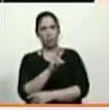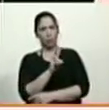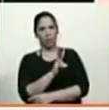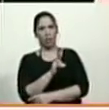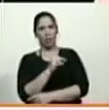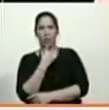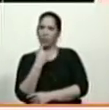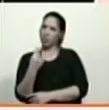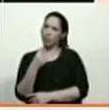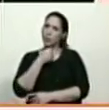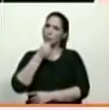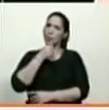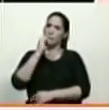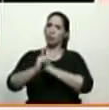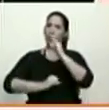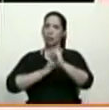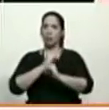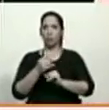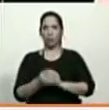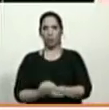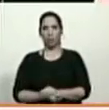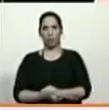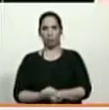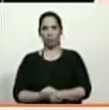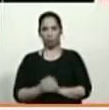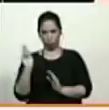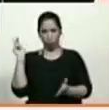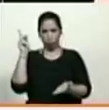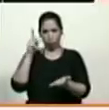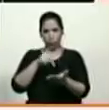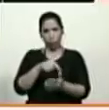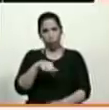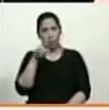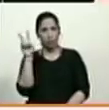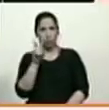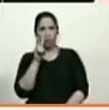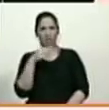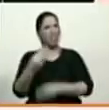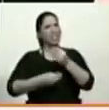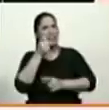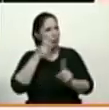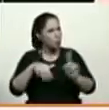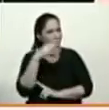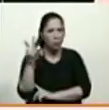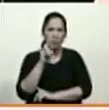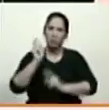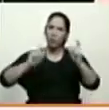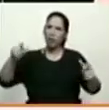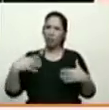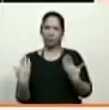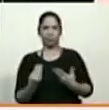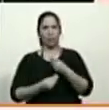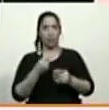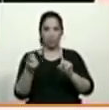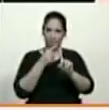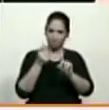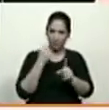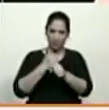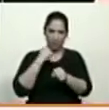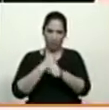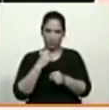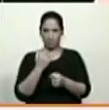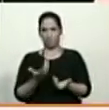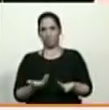a periodistas internacionales, vengan a Venezuela, ahí está el pueblo. ¿Qué está haciendo el pueblo venezolano? Primero que nada, trabajando.